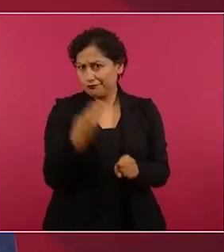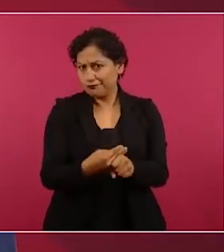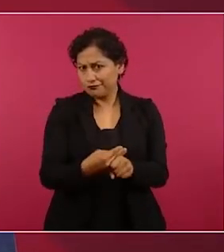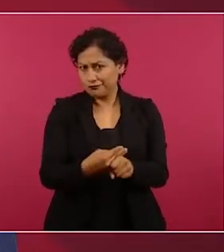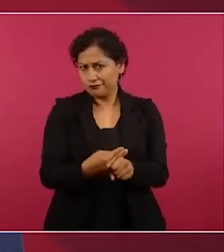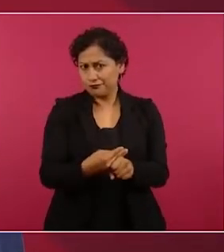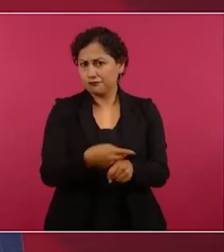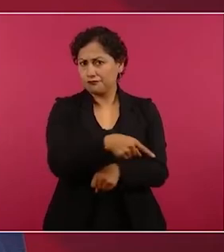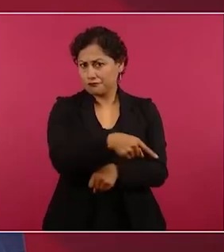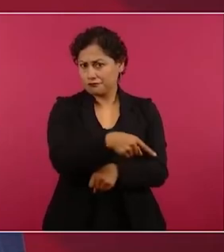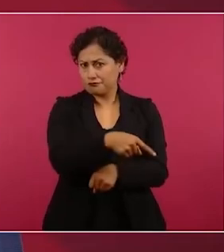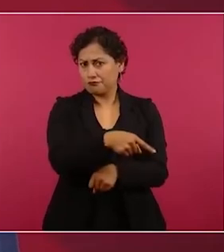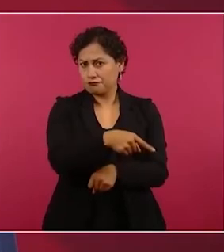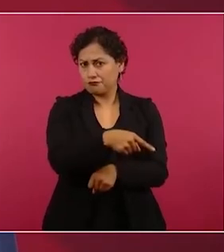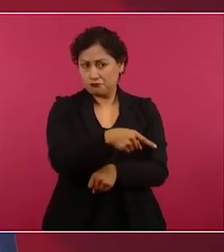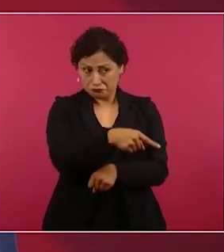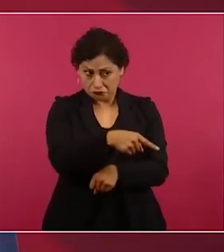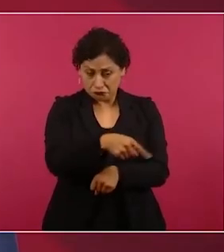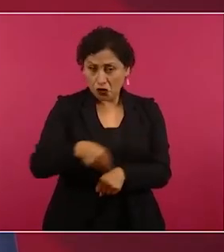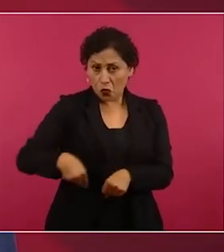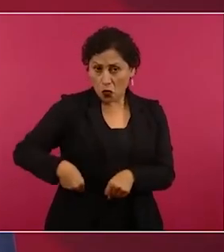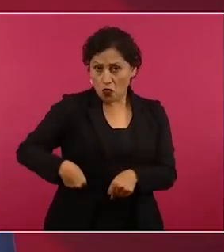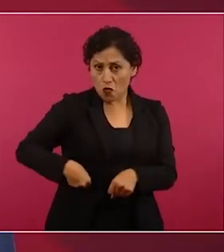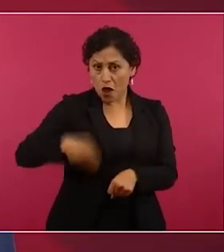y cometieron los crímenes